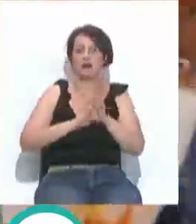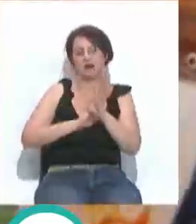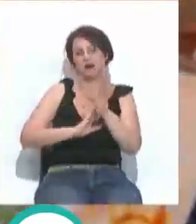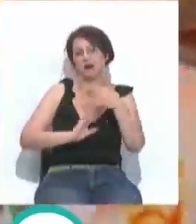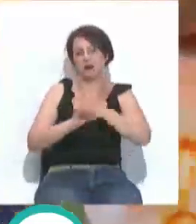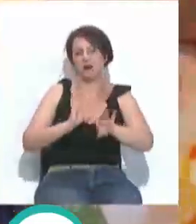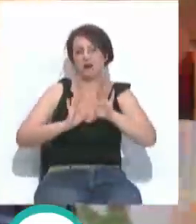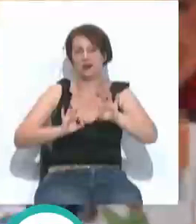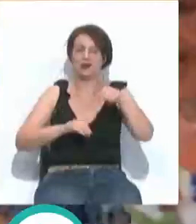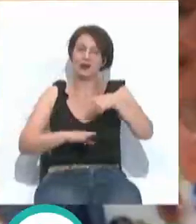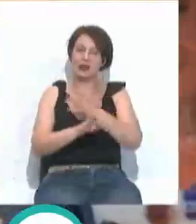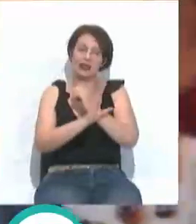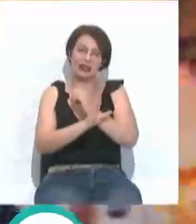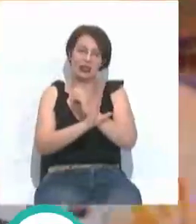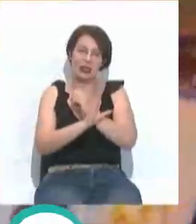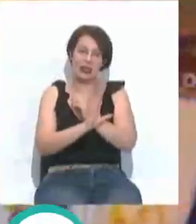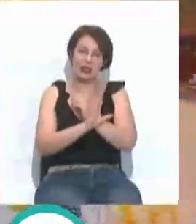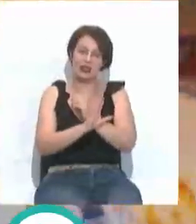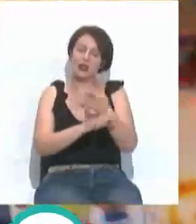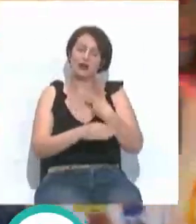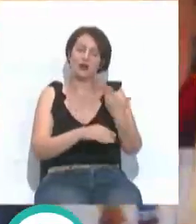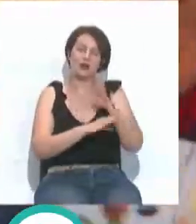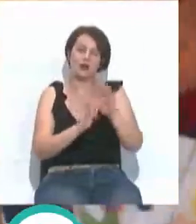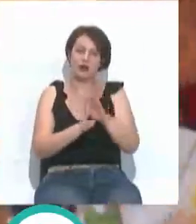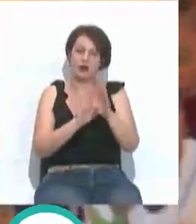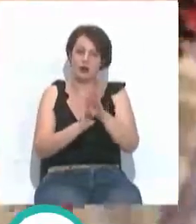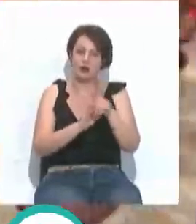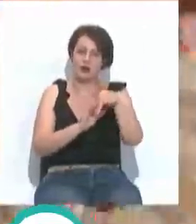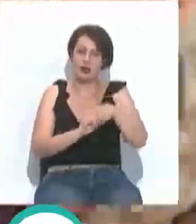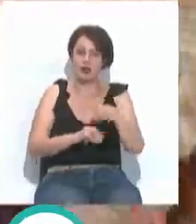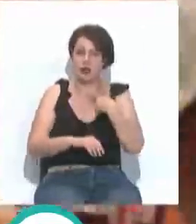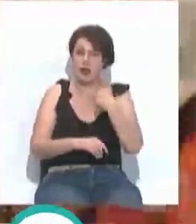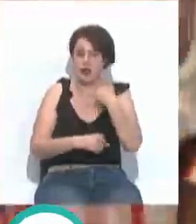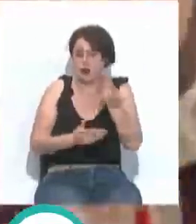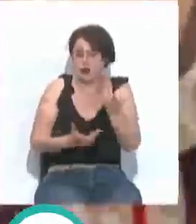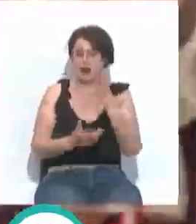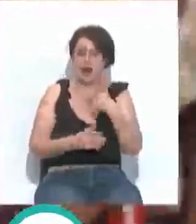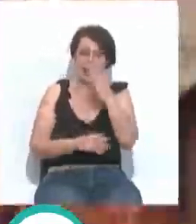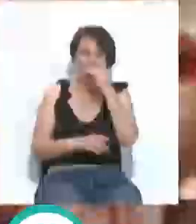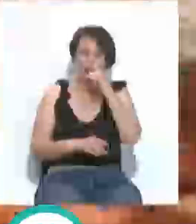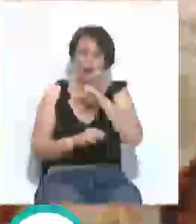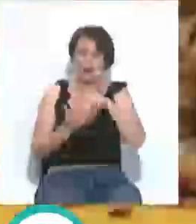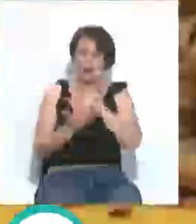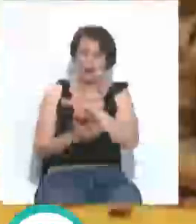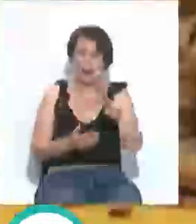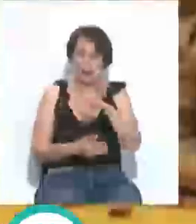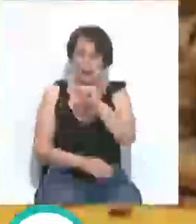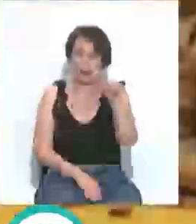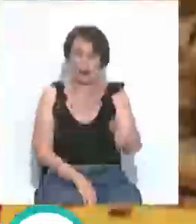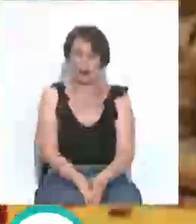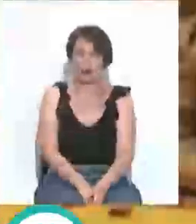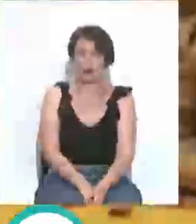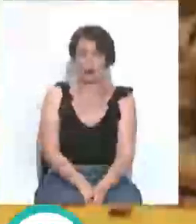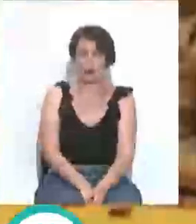programación especial que esta Casa Onda Cádiz le seguirá ofreciendo de este, vamos a decirlo así, Carnaval 2022. ¡Un saludo!